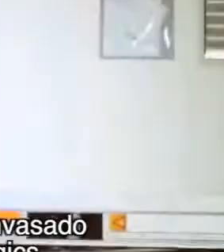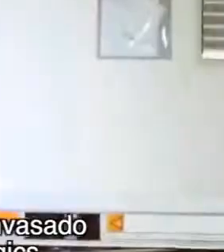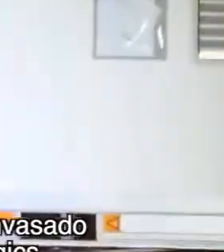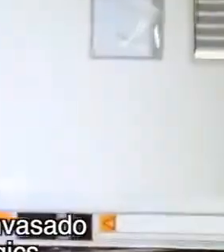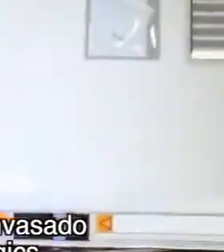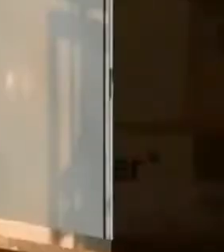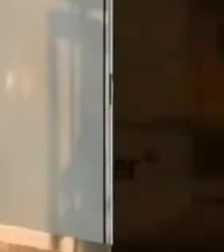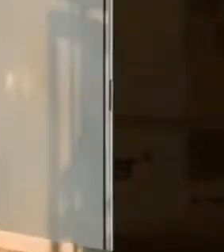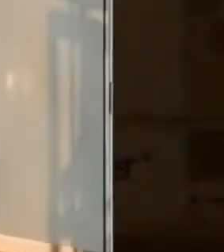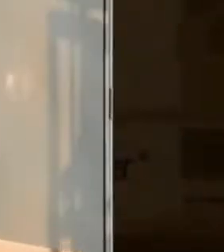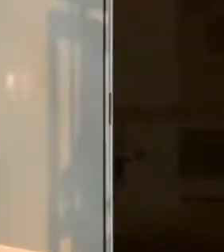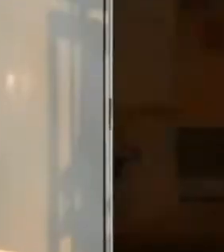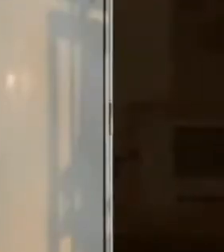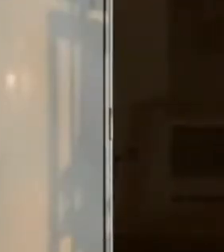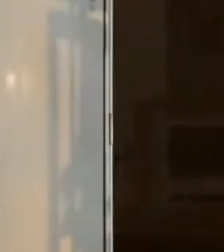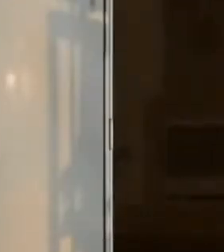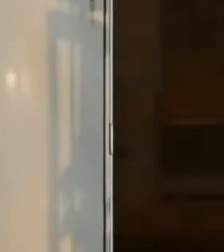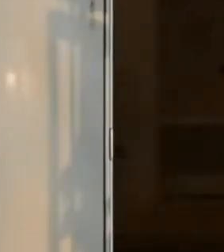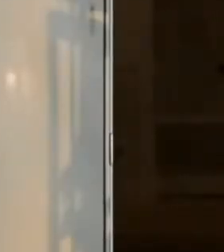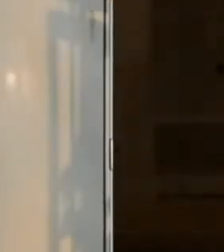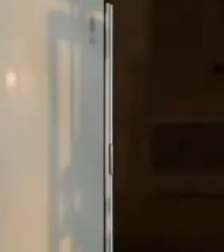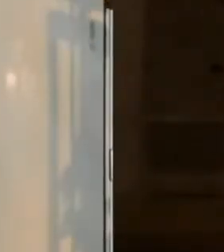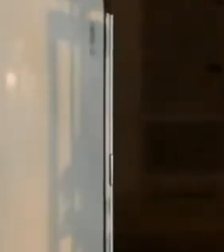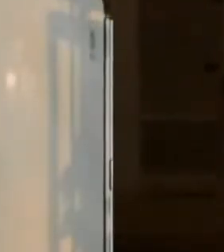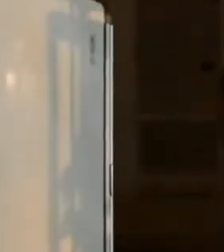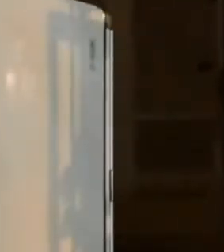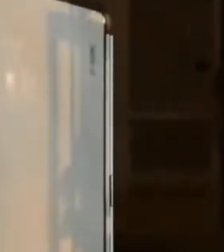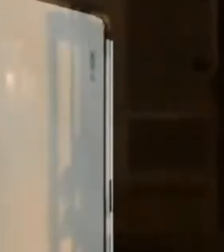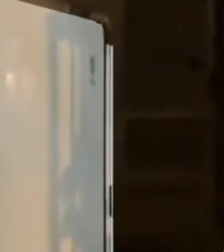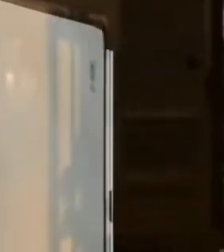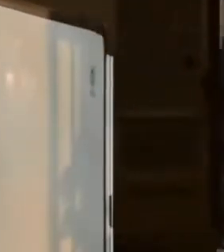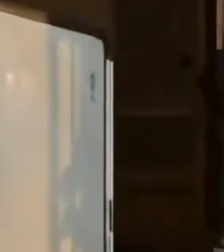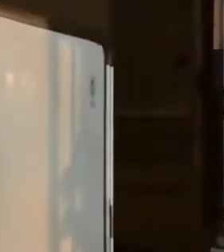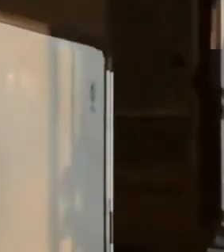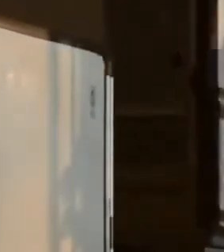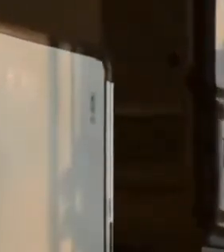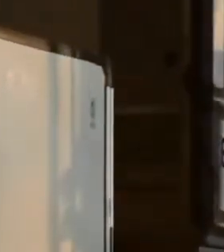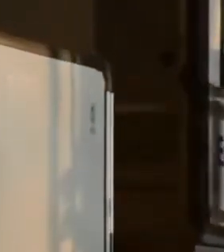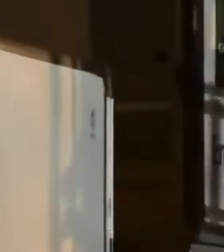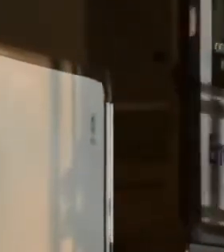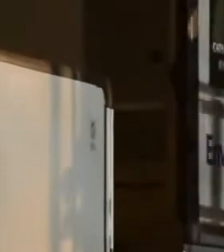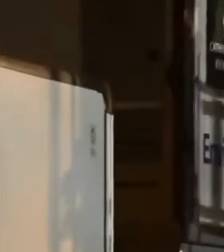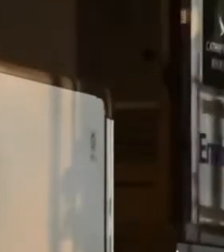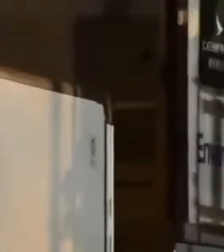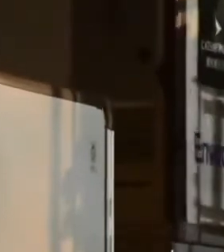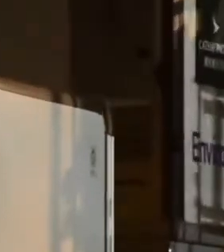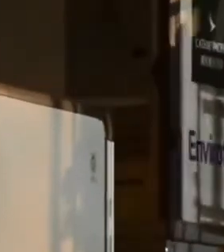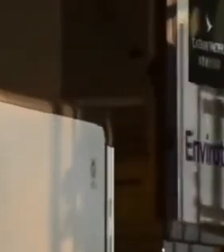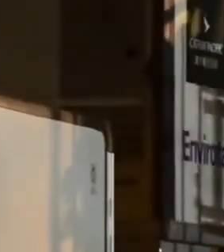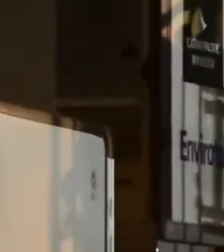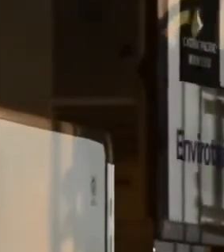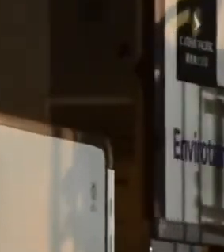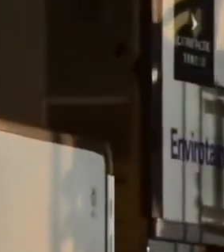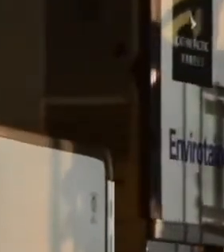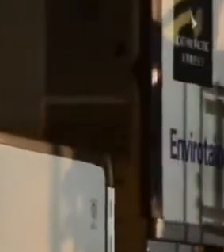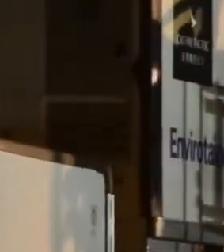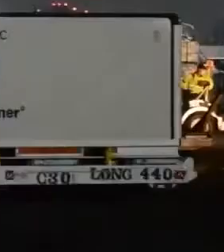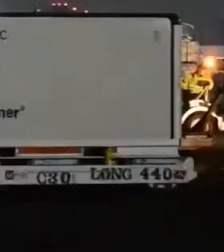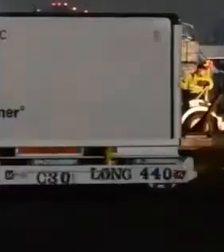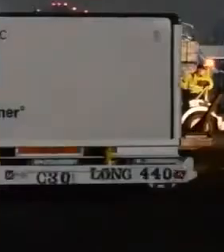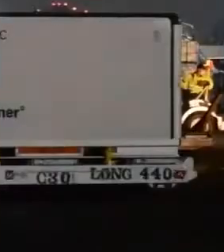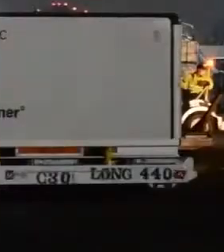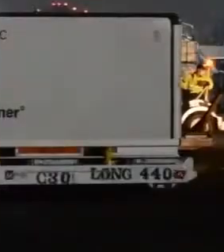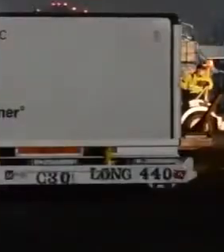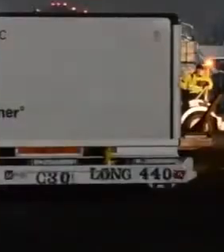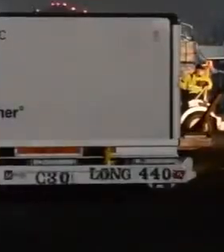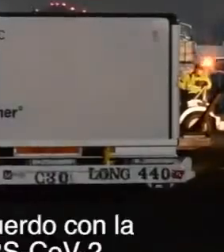CanSino Biologics, lo que hace un total de 10.758.845 dosis.